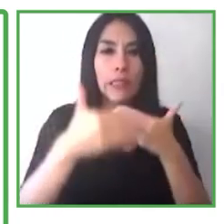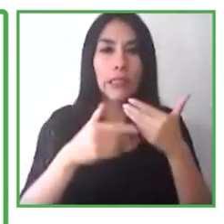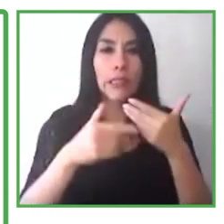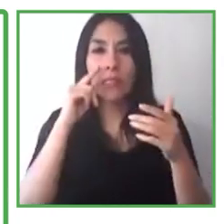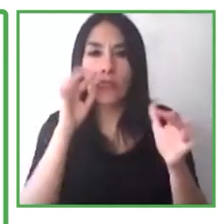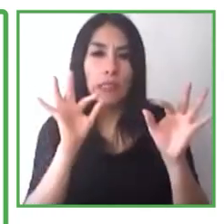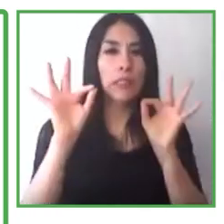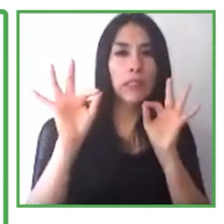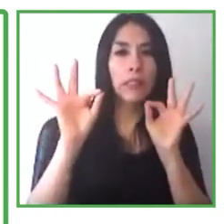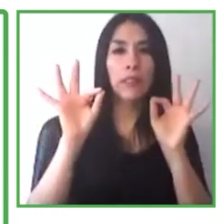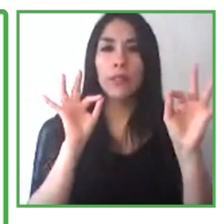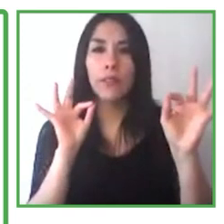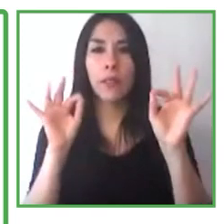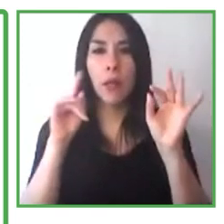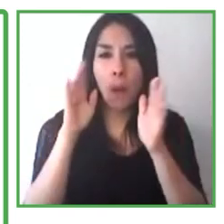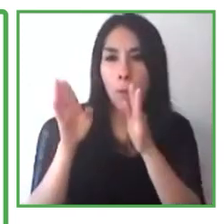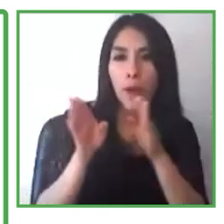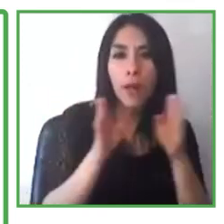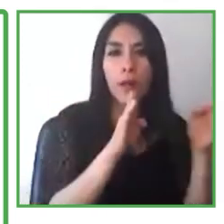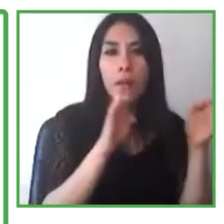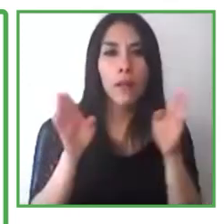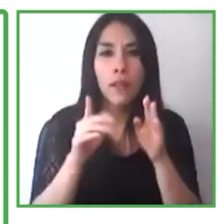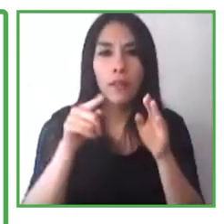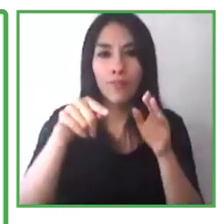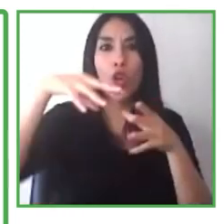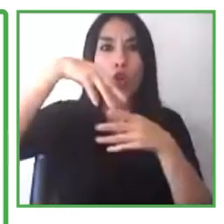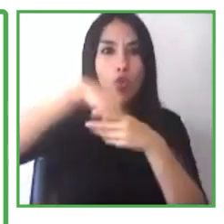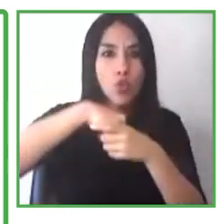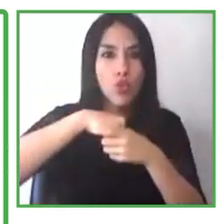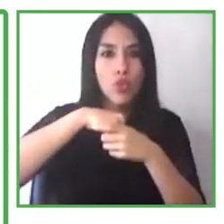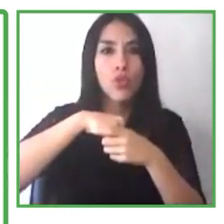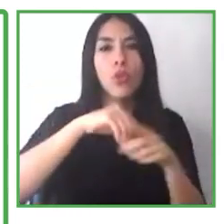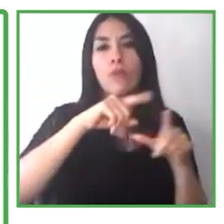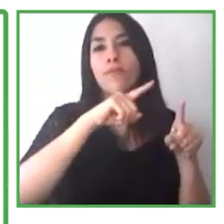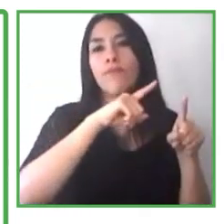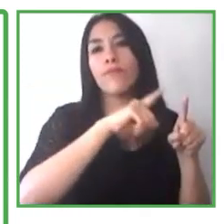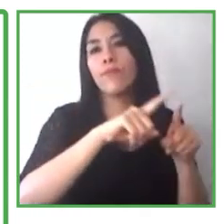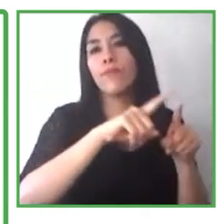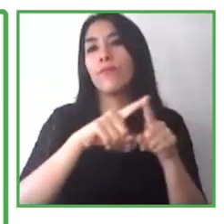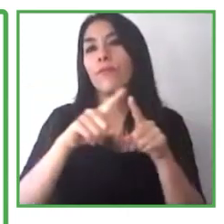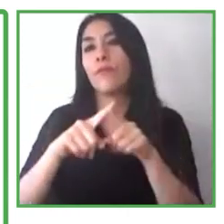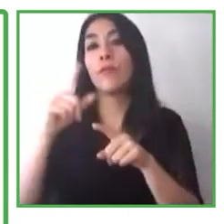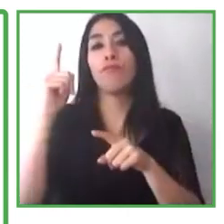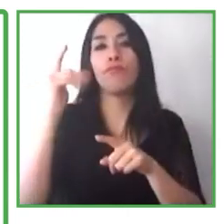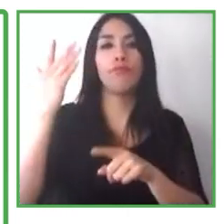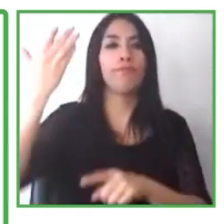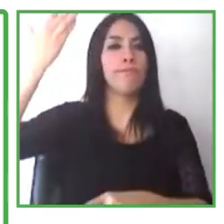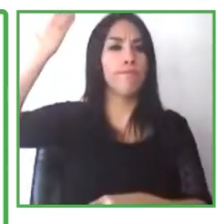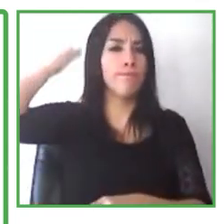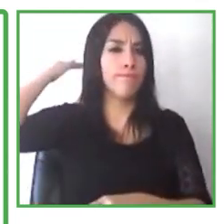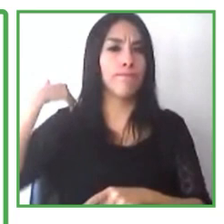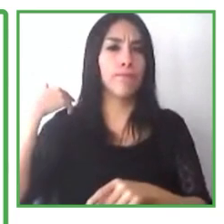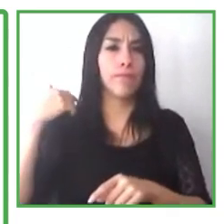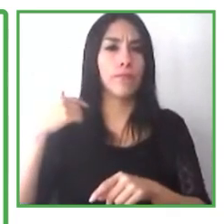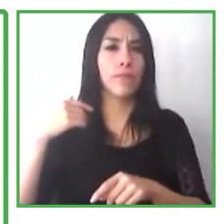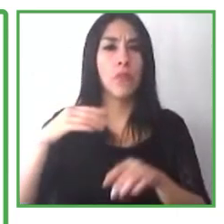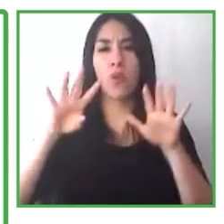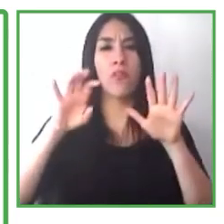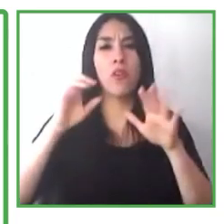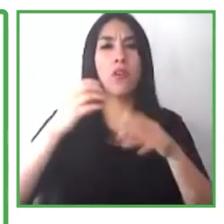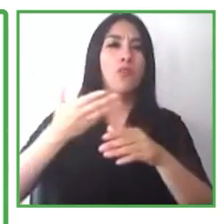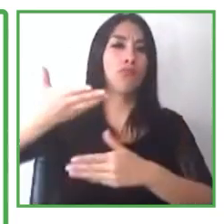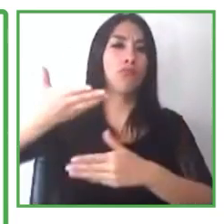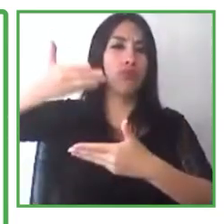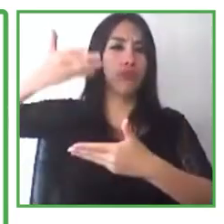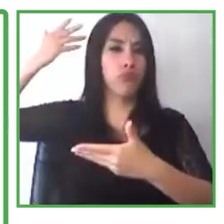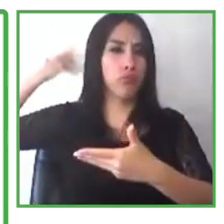empezamos a trabajar en esto a inicios de los años 90, cuando previo al ADA, la ADA, bueno, la